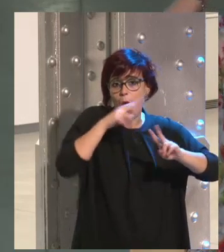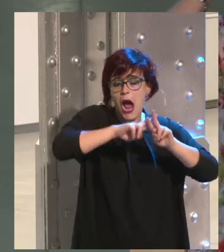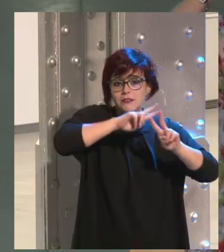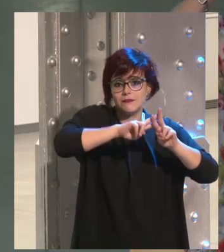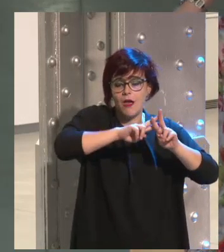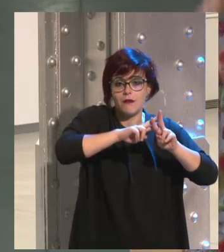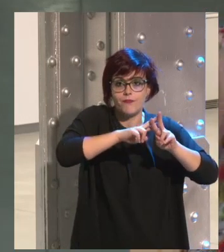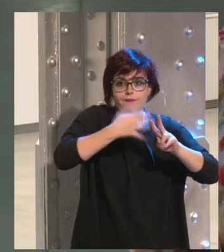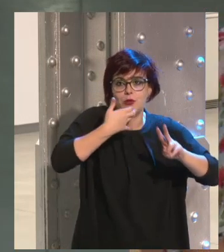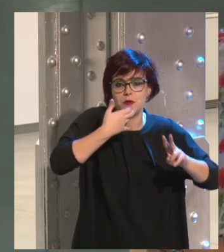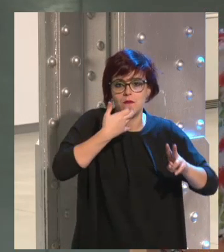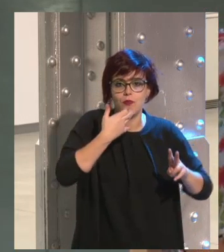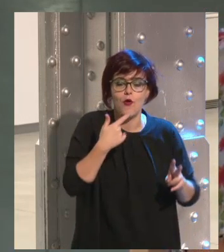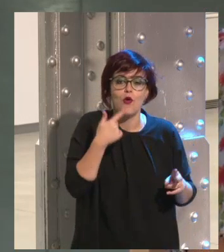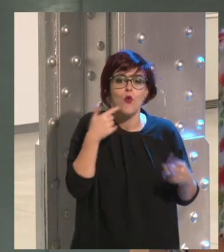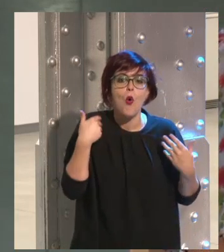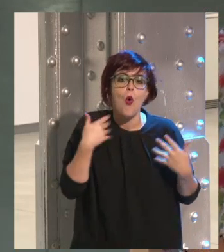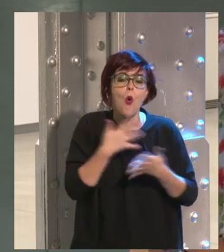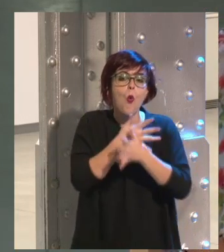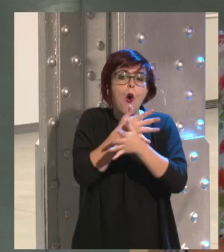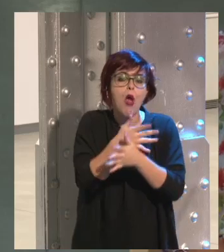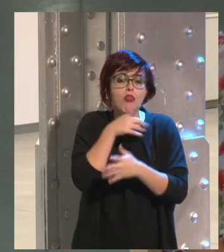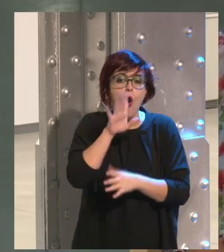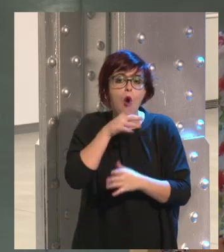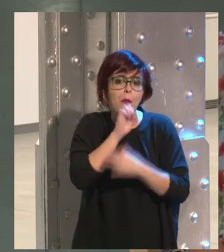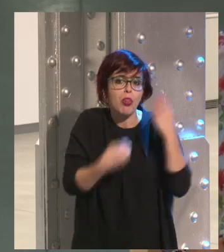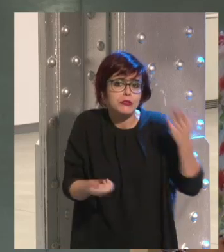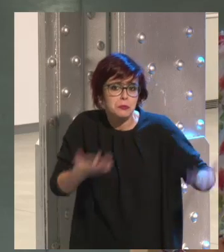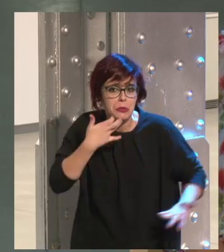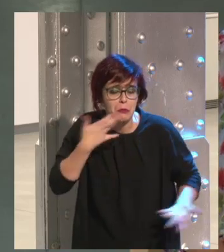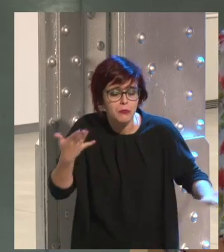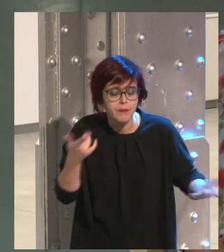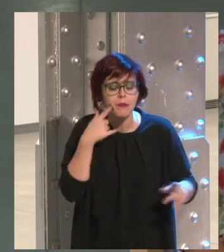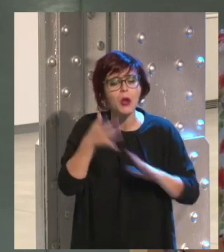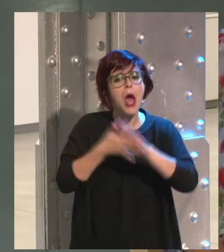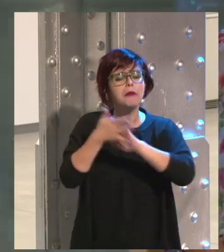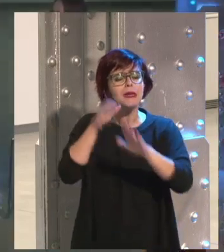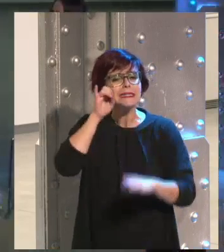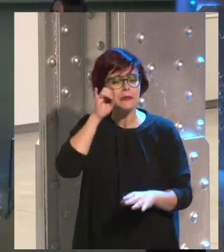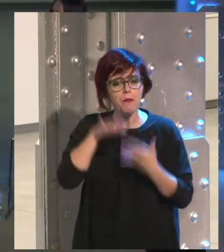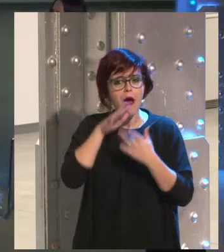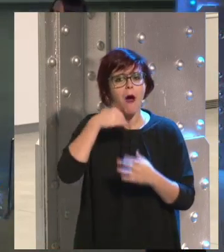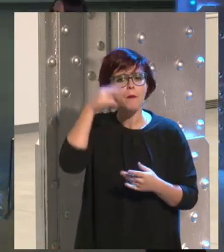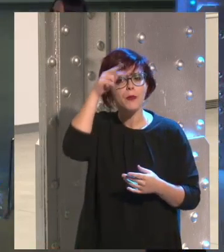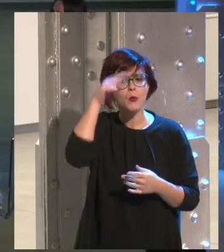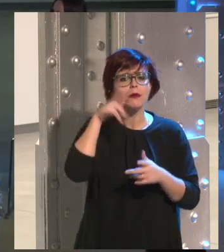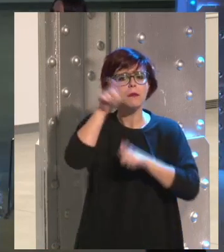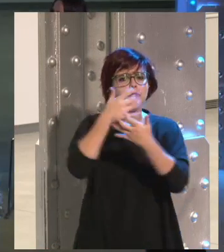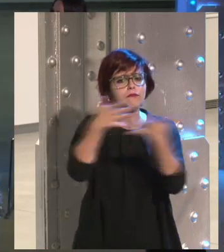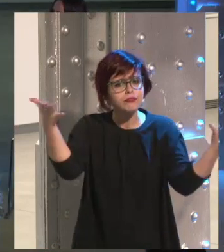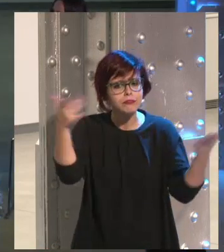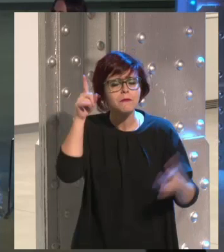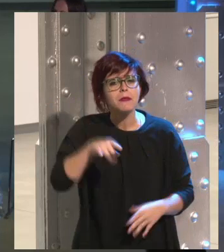estoy jugando al básquet, ¿no? Pero vamos a hablar de Instagram. Hay una cosa que me preocupa mucho y seguramente a los que están aquí también.